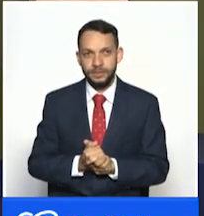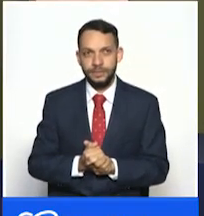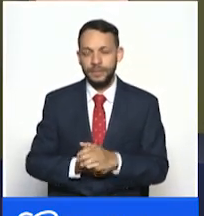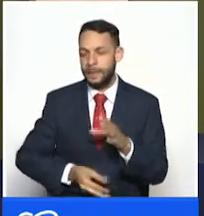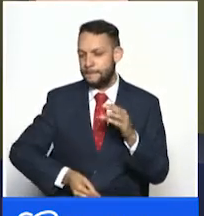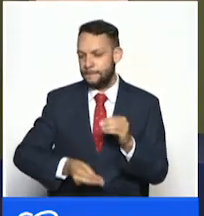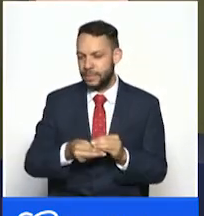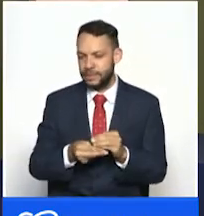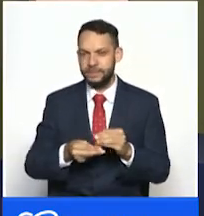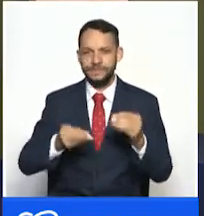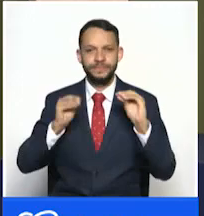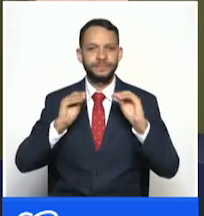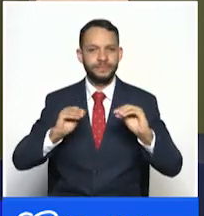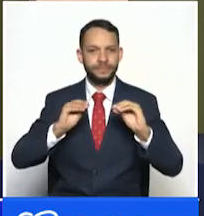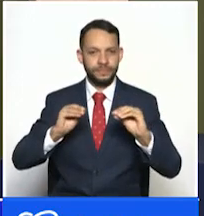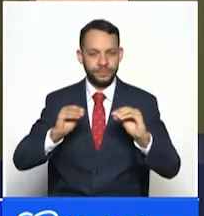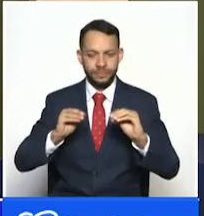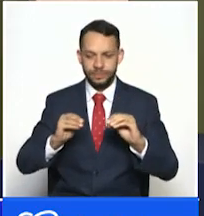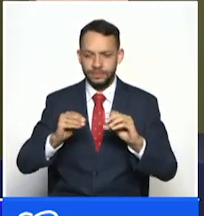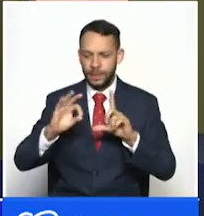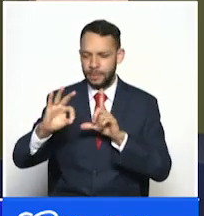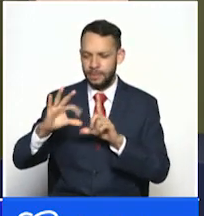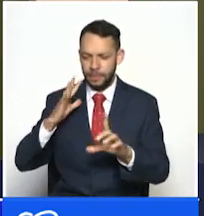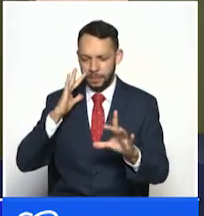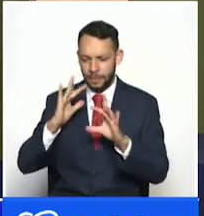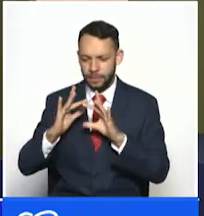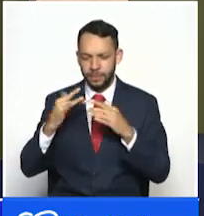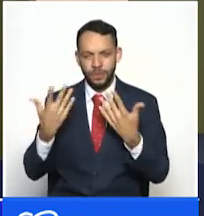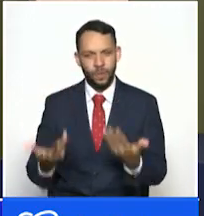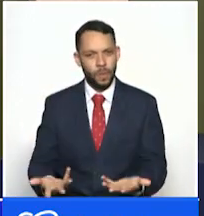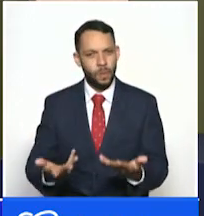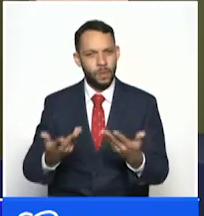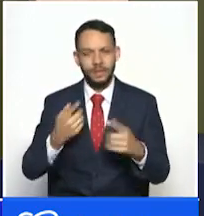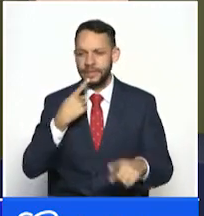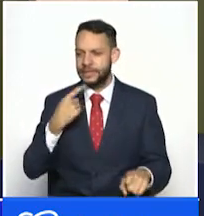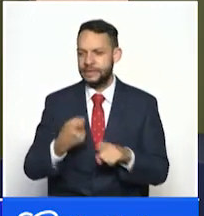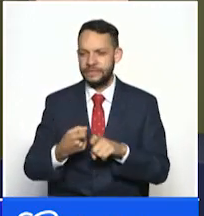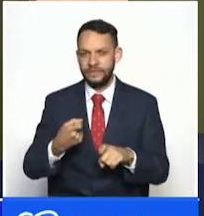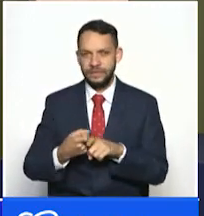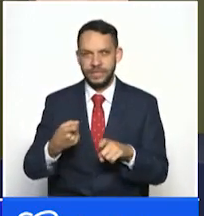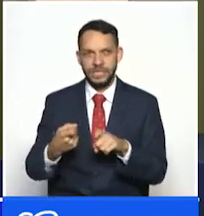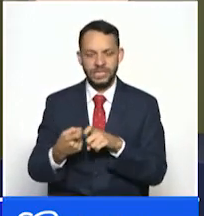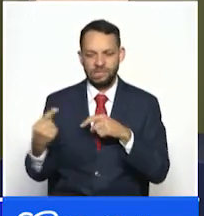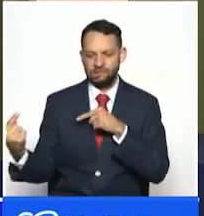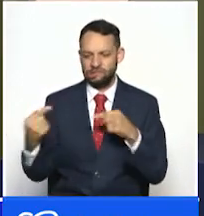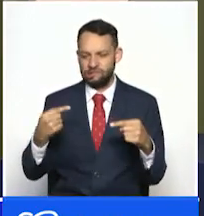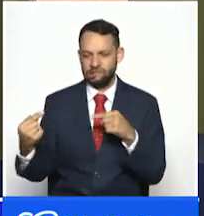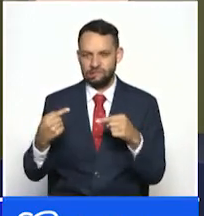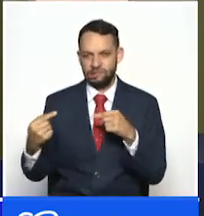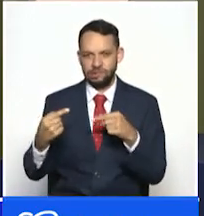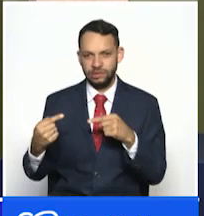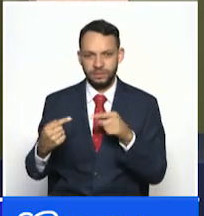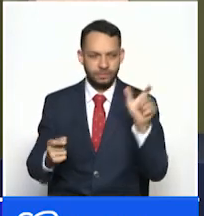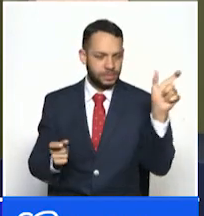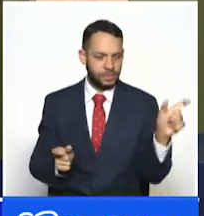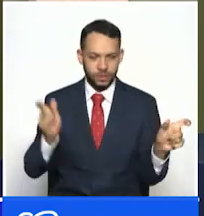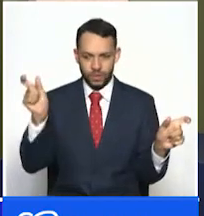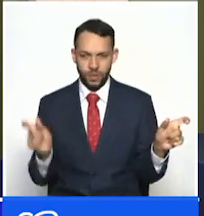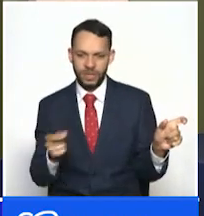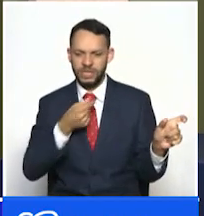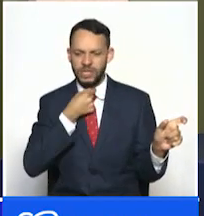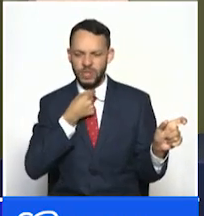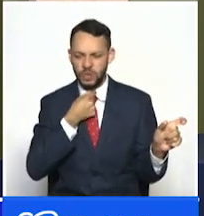para finalizar este recorrido de las redes sociales finalizo con las polémicas historias de una pelea entre la lienda y Jefferson Cosio